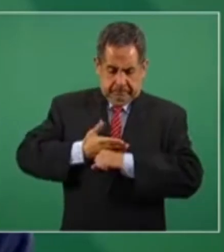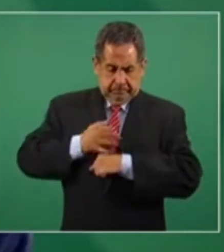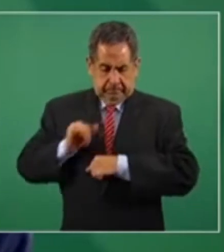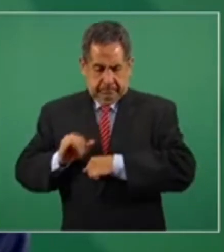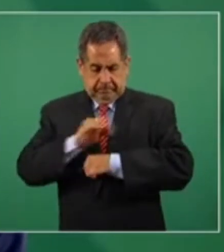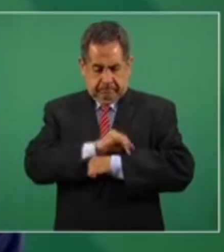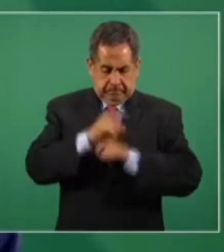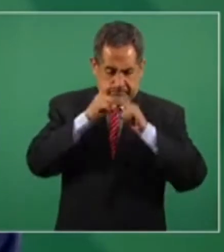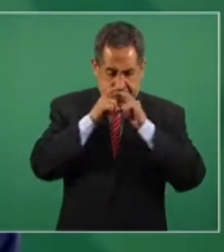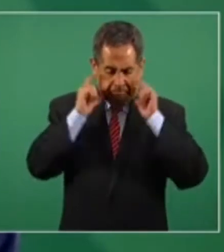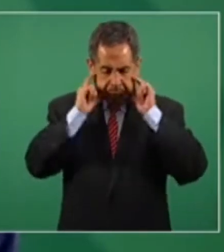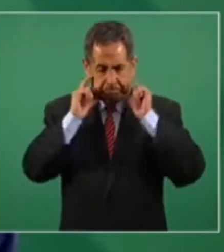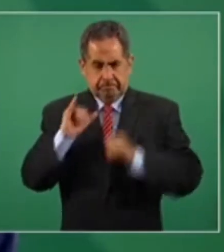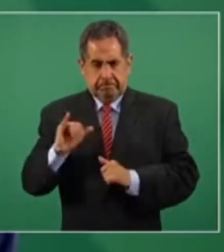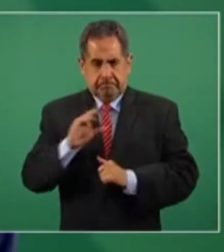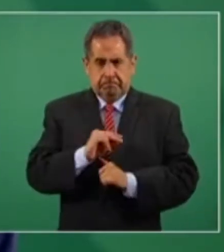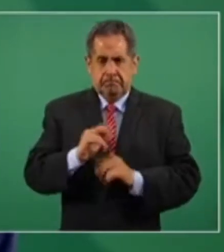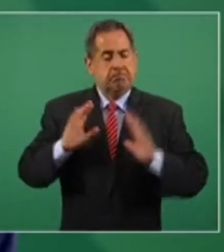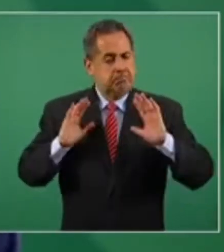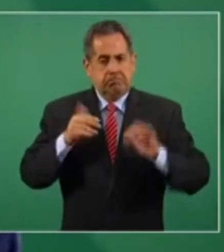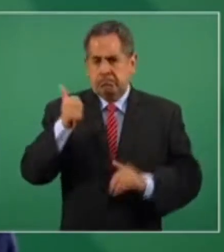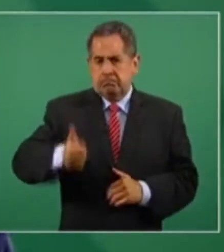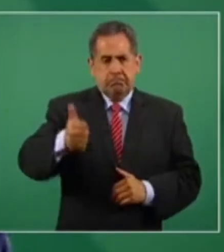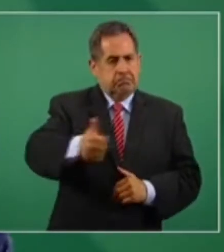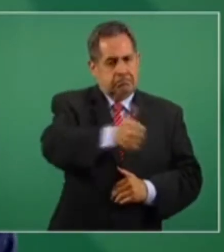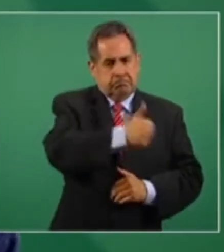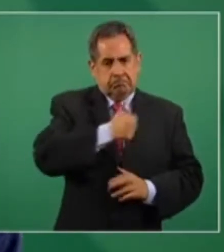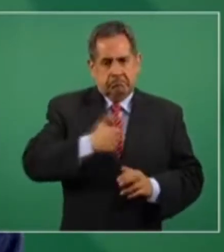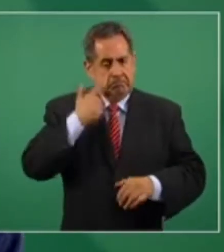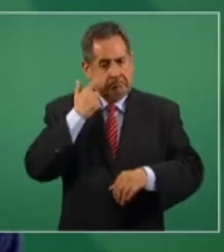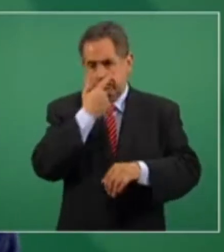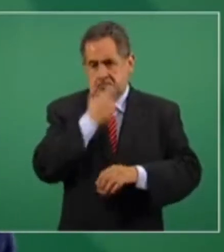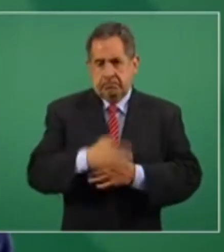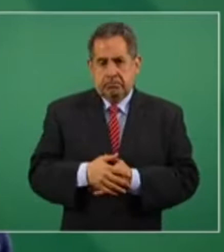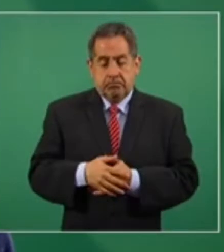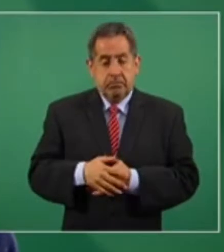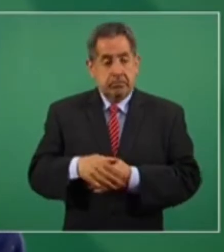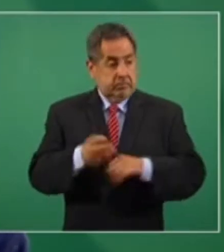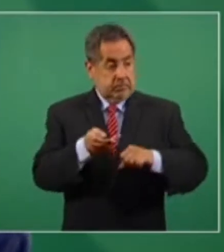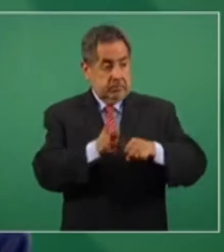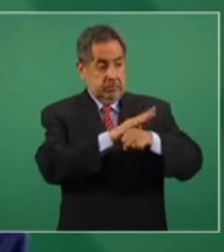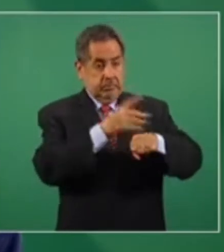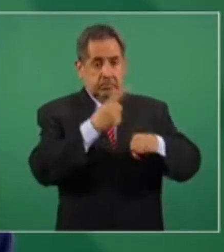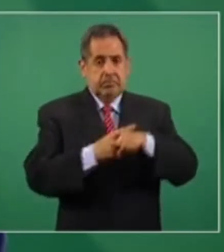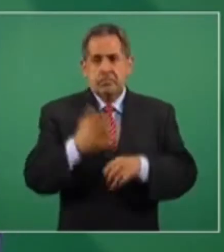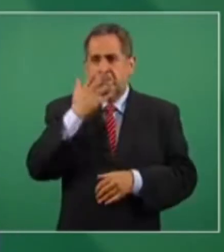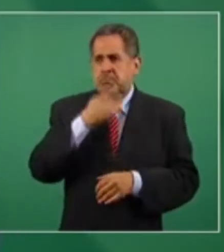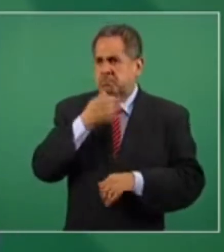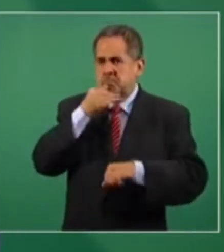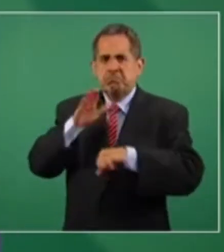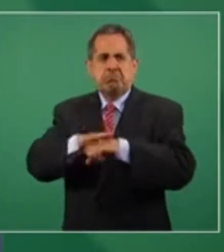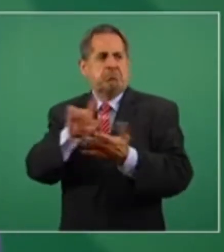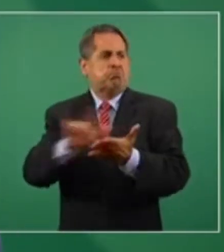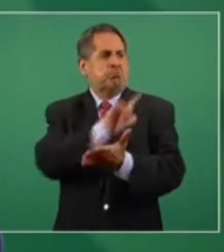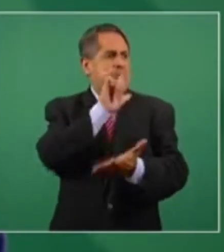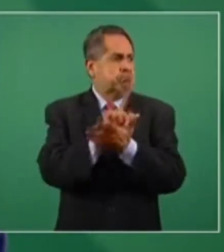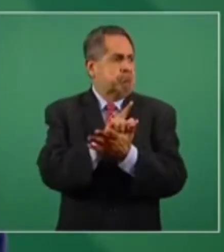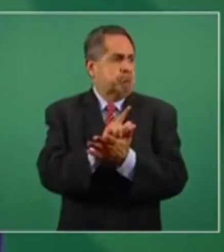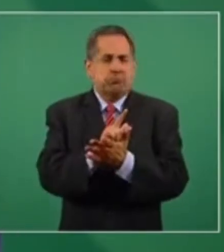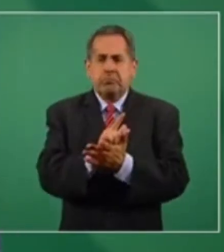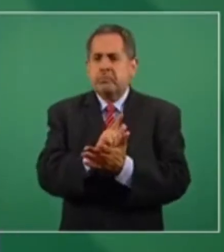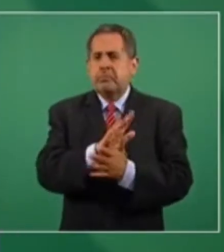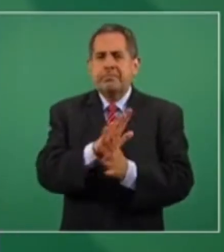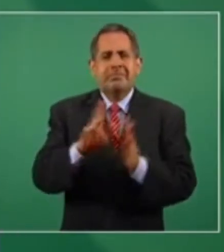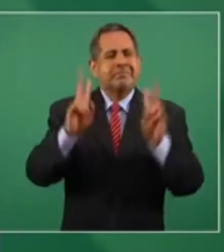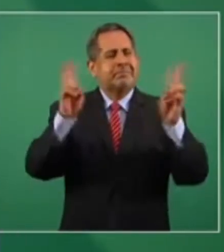responsabilidad. En México no ha habido con la pandemia toque de queda, como en otras partes,